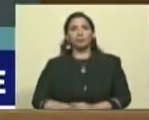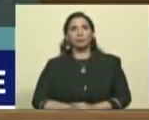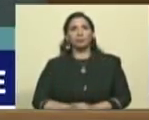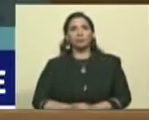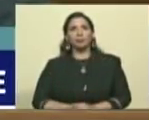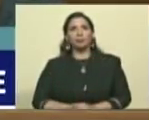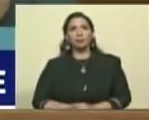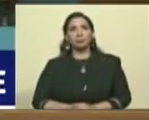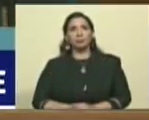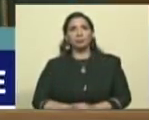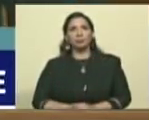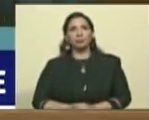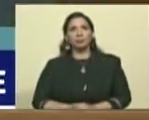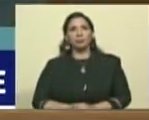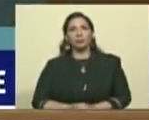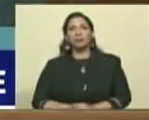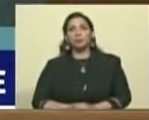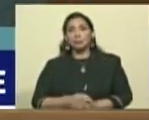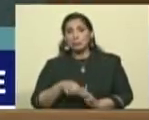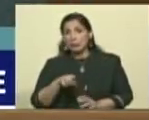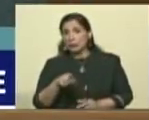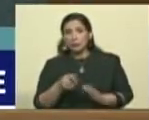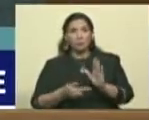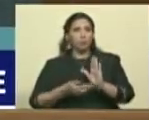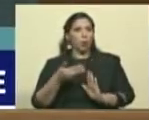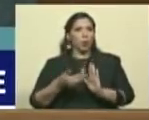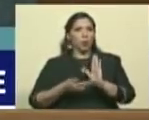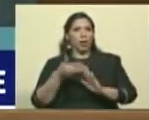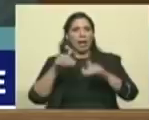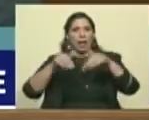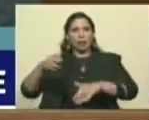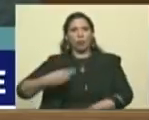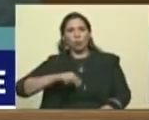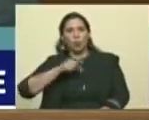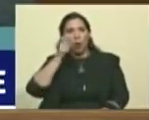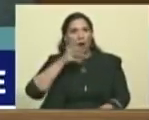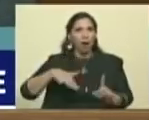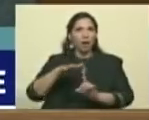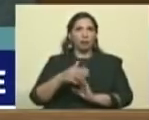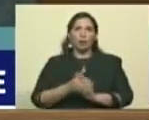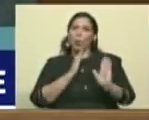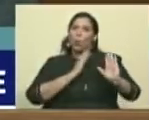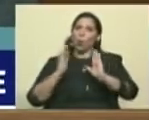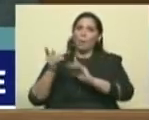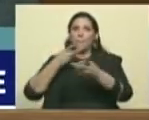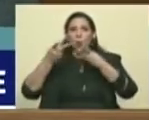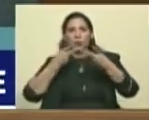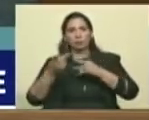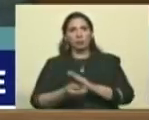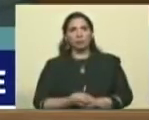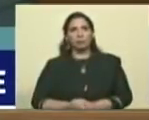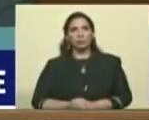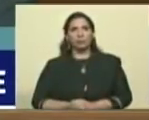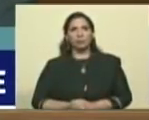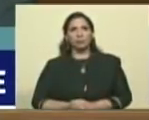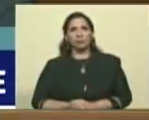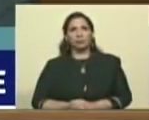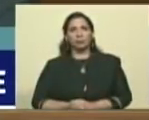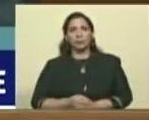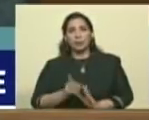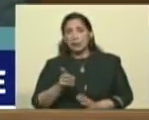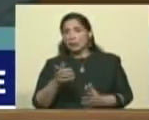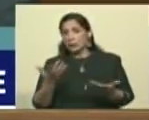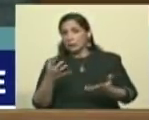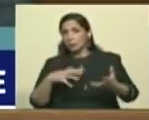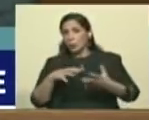Venezuela, que es como la punta de lanza, pues, electoral nuestra y de organización política. En medio de esta guerra,